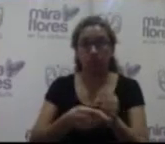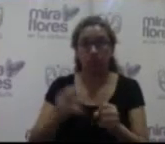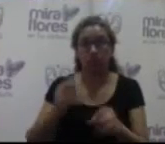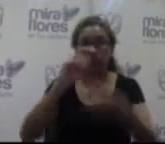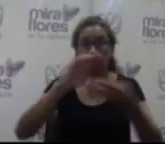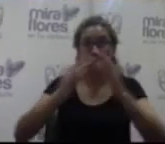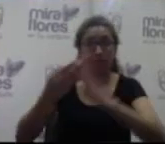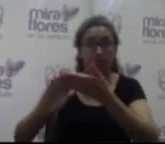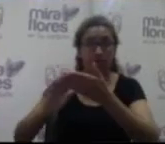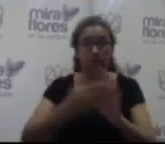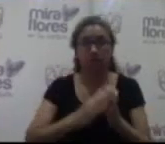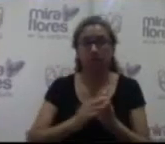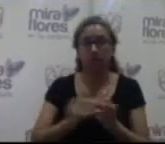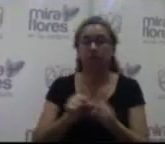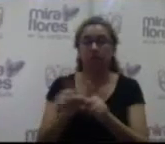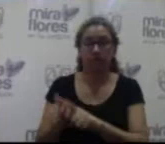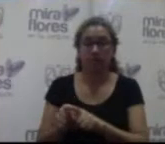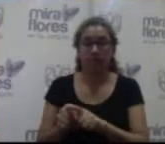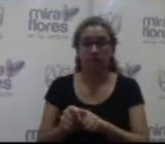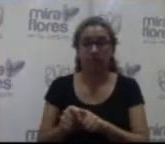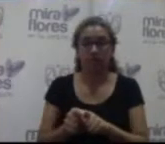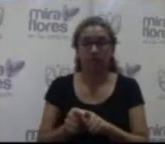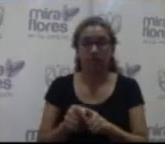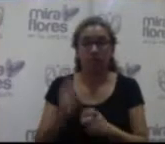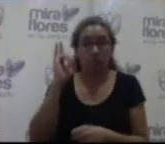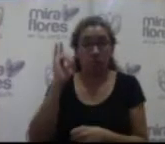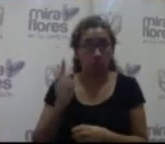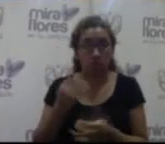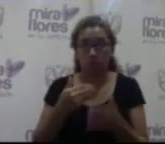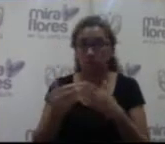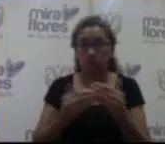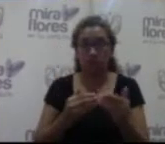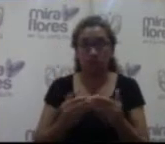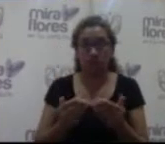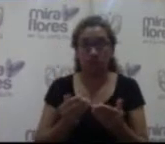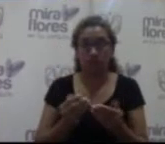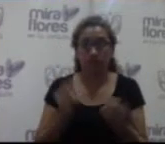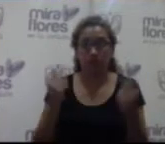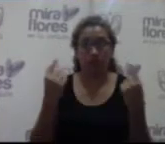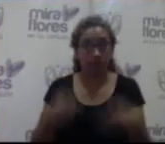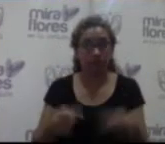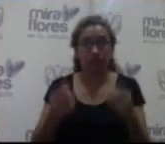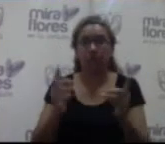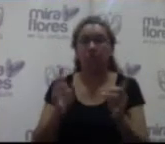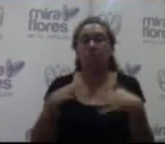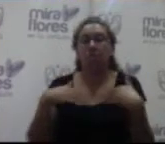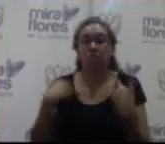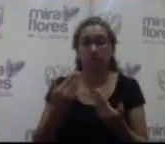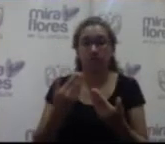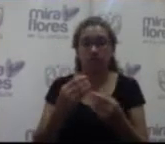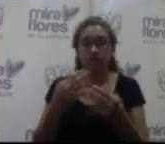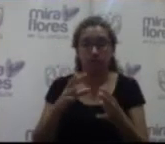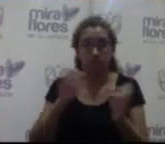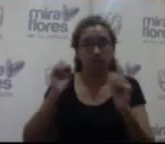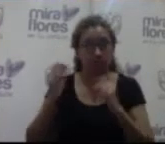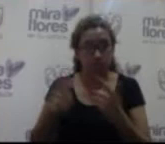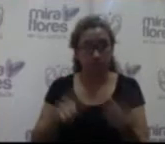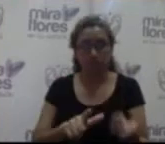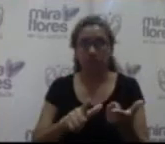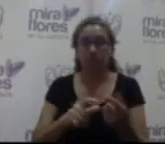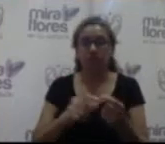en situación de emergencia la situación actual es el proyecto declarado viable